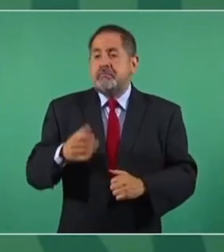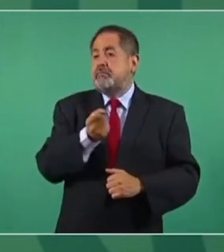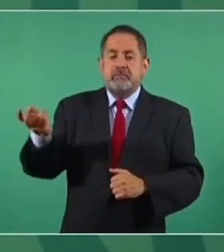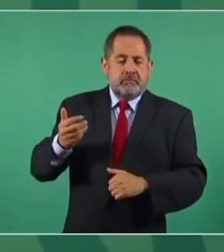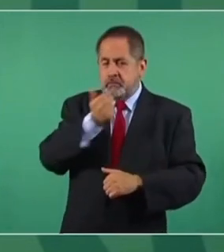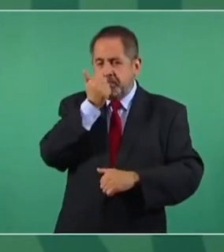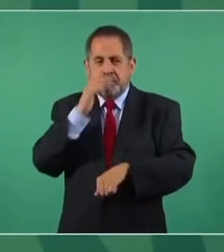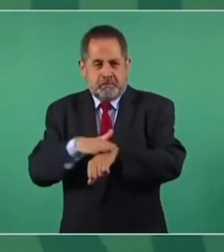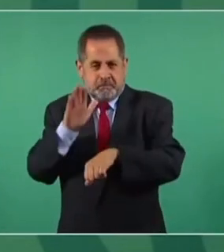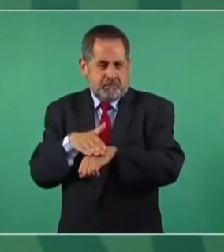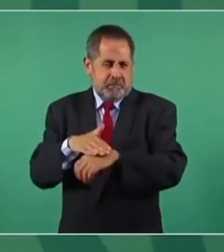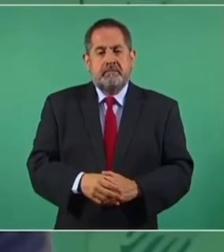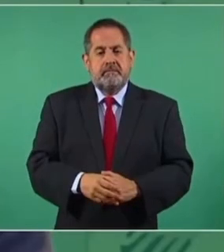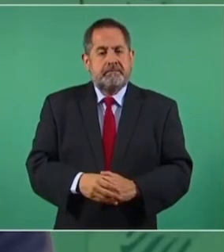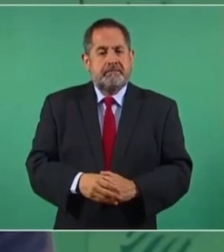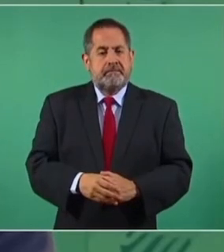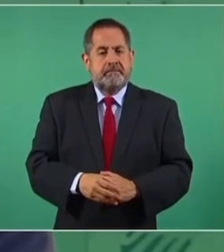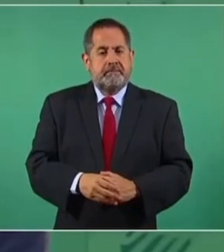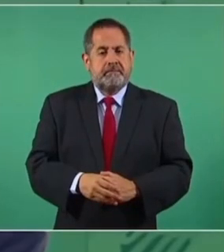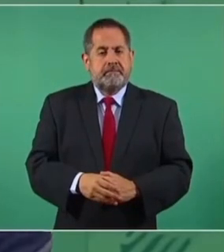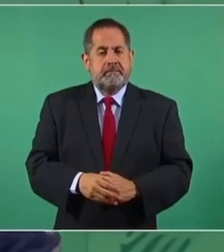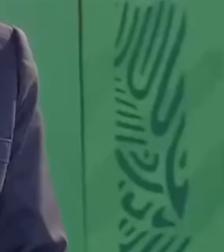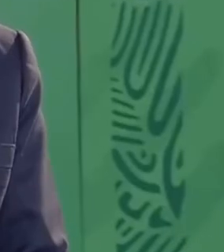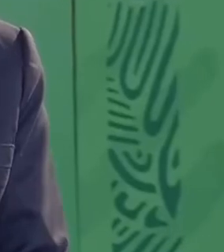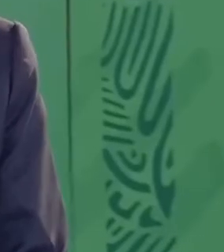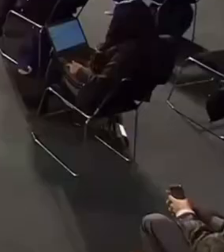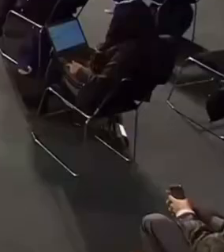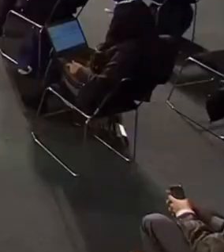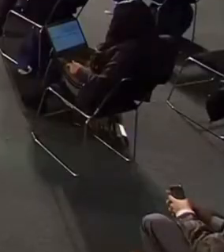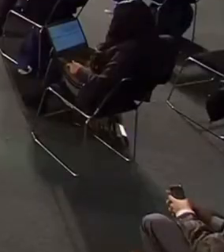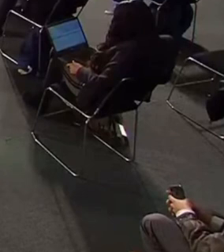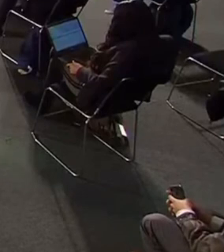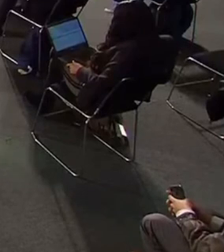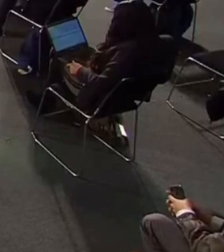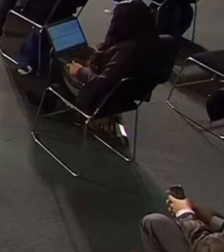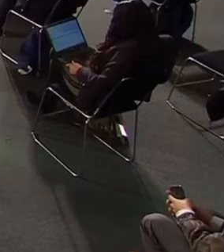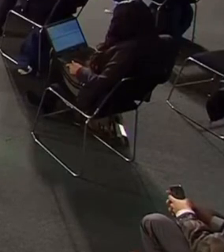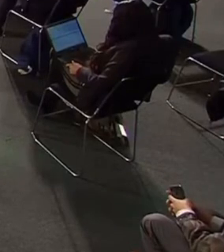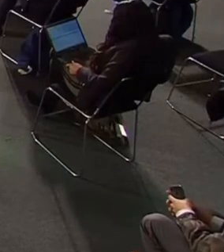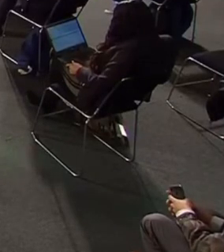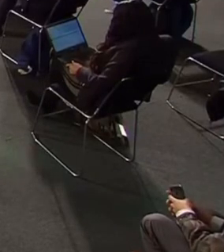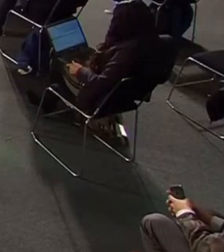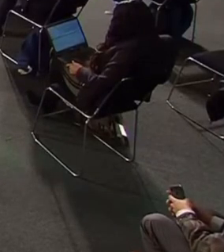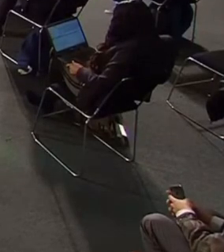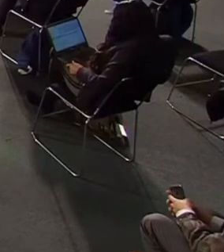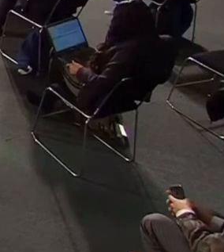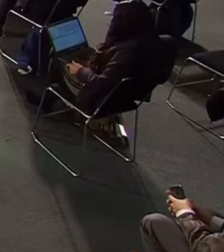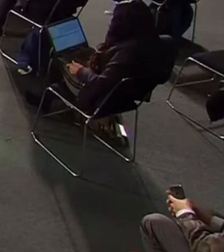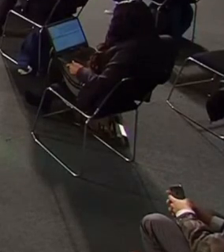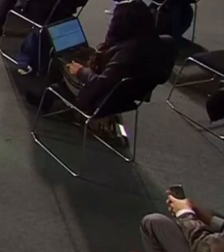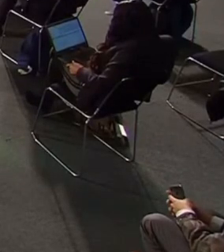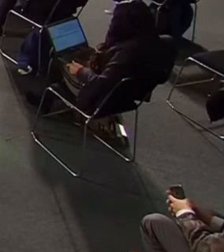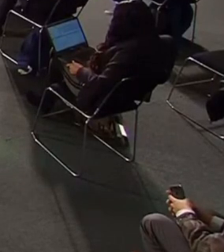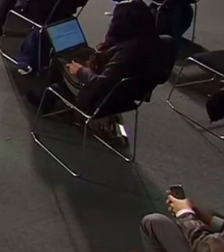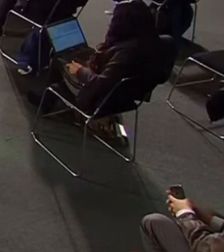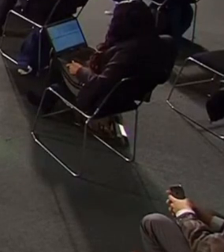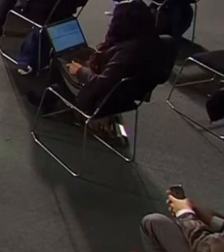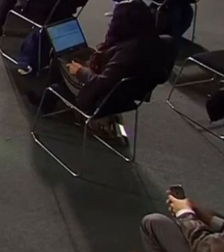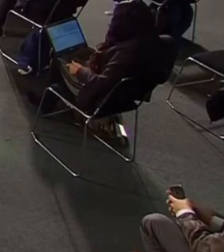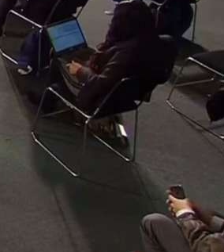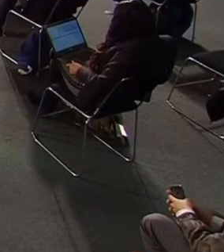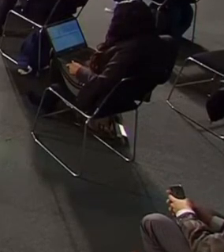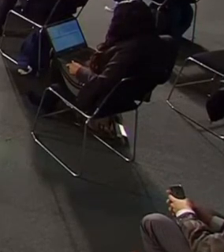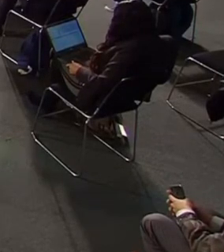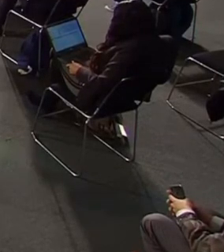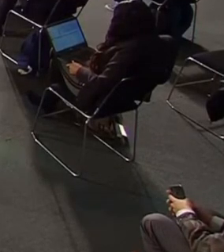baja calidad en la educación y empiezan a corear de que es lo mismo, no, no es lo mismo. Hasta